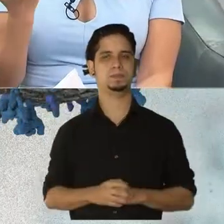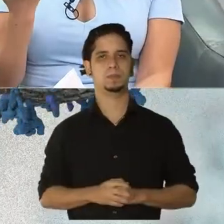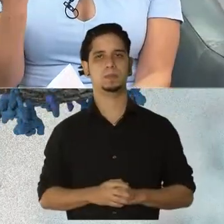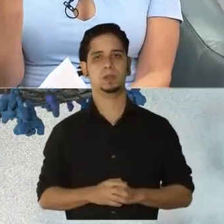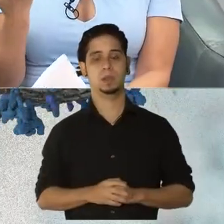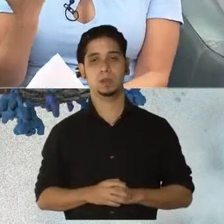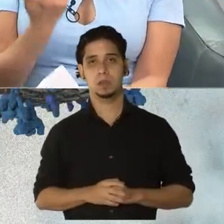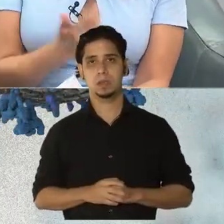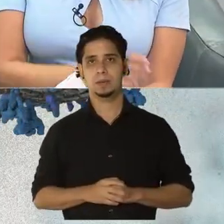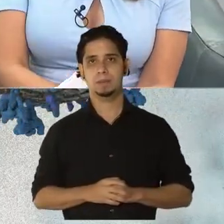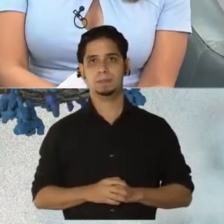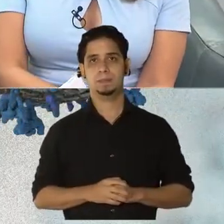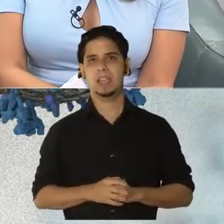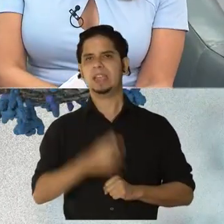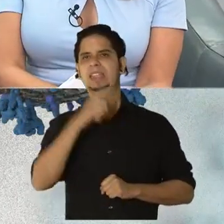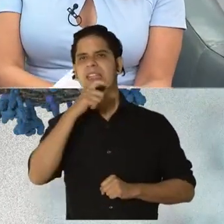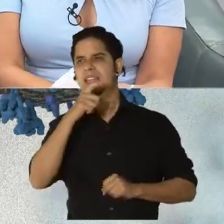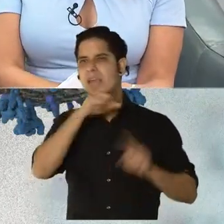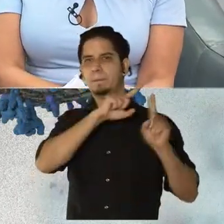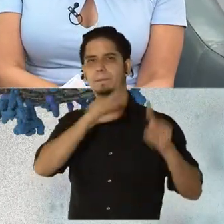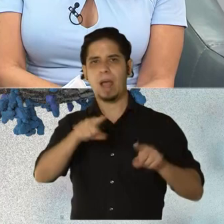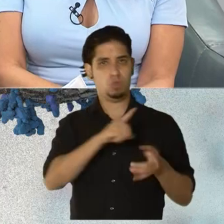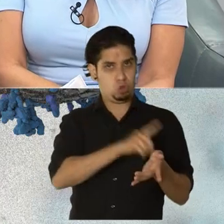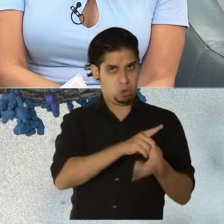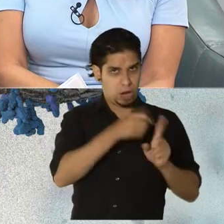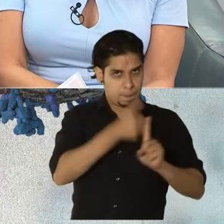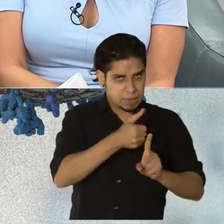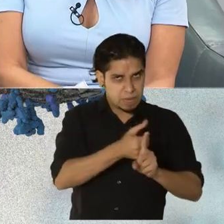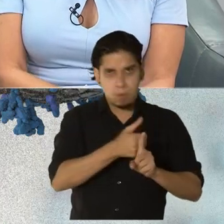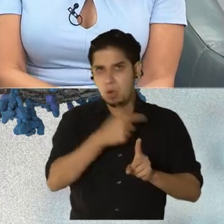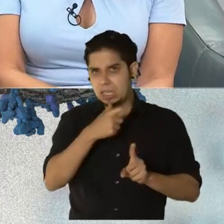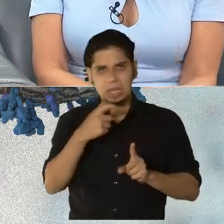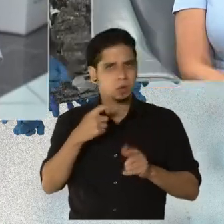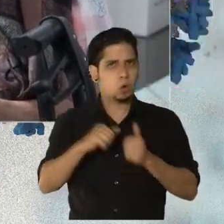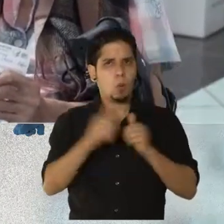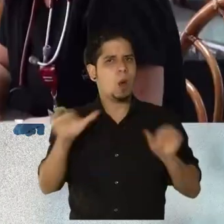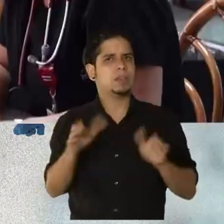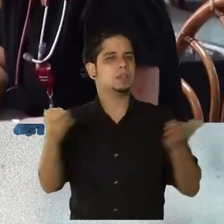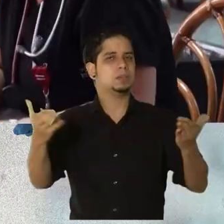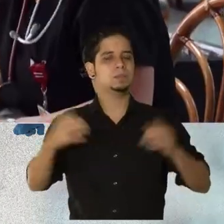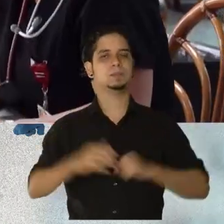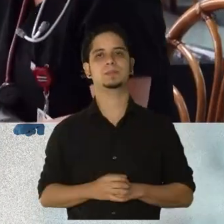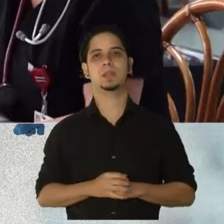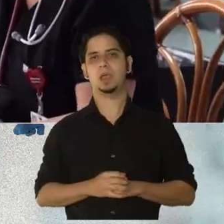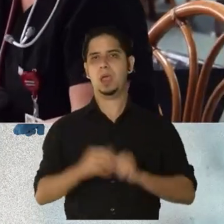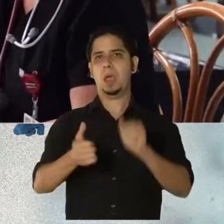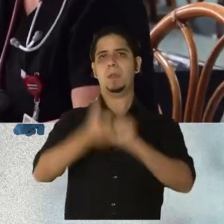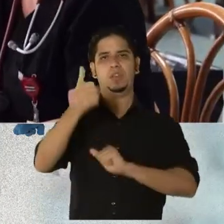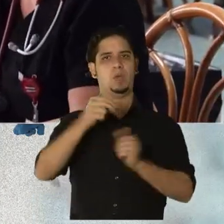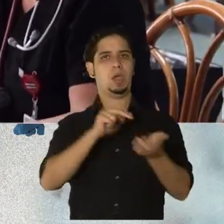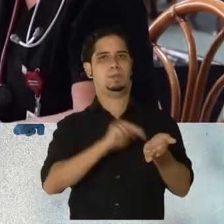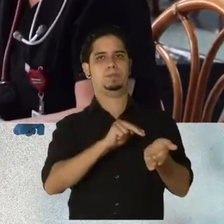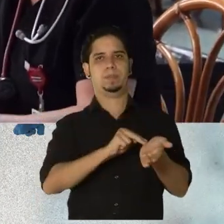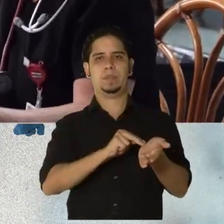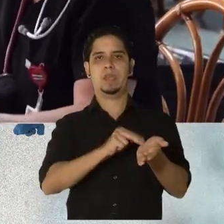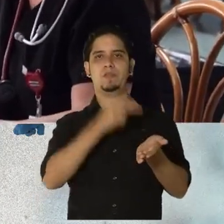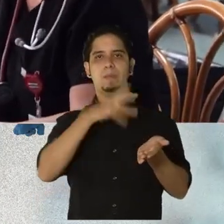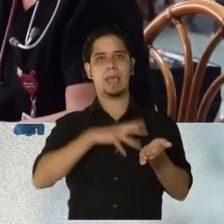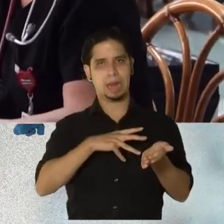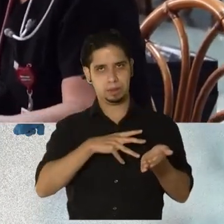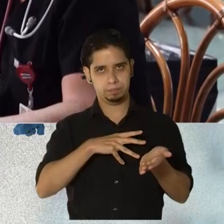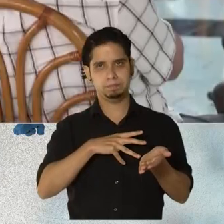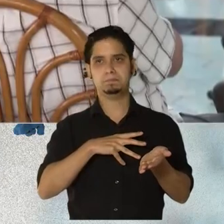médicos o quienes le asisten en ese proceso que estoy segura que requiere de mucho personal? La mayoría son enfermeras, enfermeras